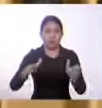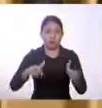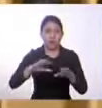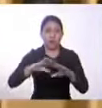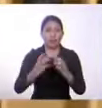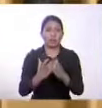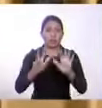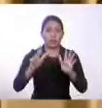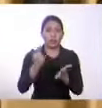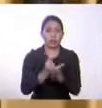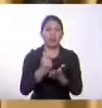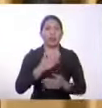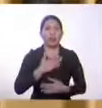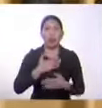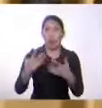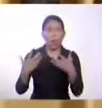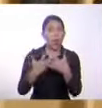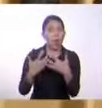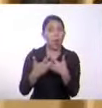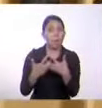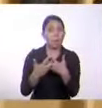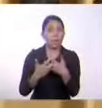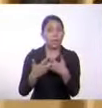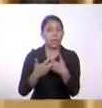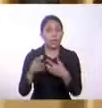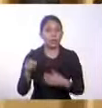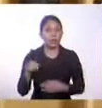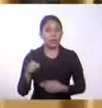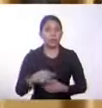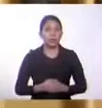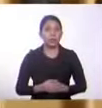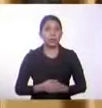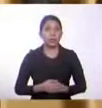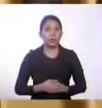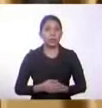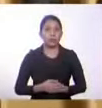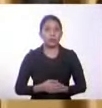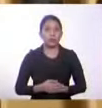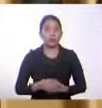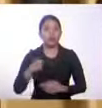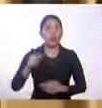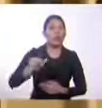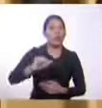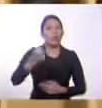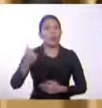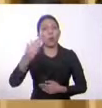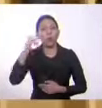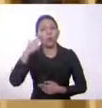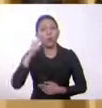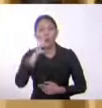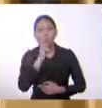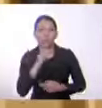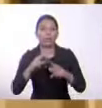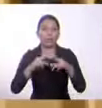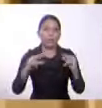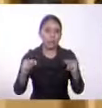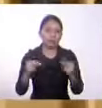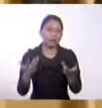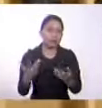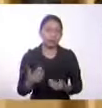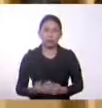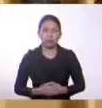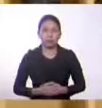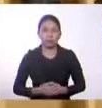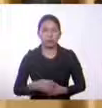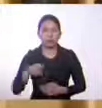es que tiene compañeritos precisamente de origen externo, de otros países como Honduras, Nicaragua. Posiblemente este